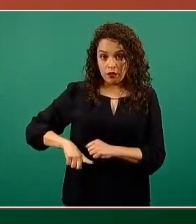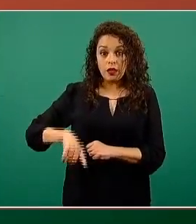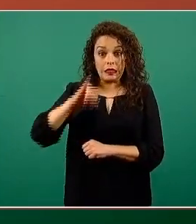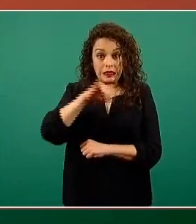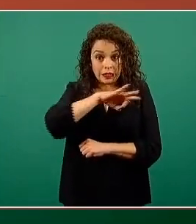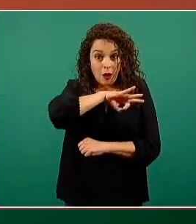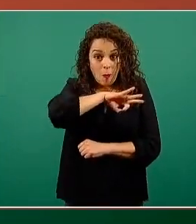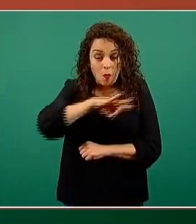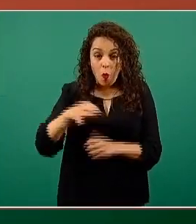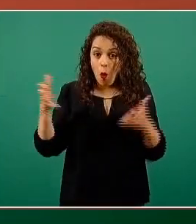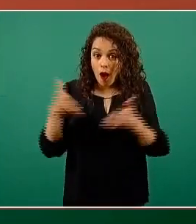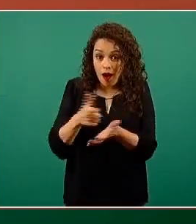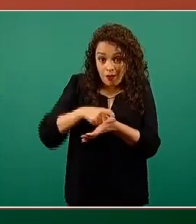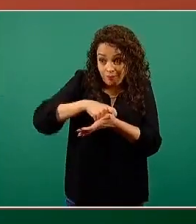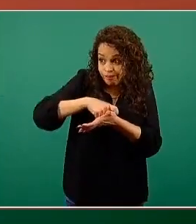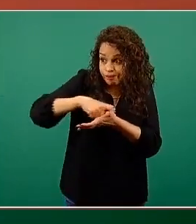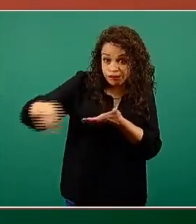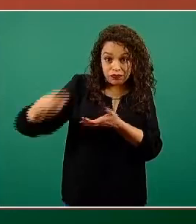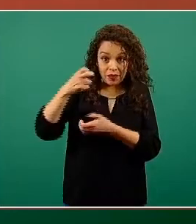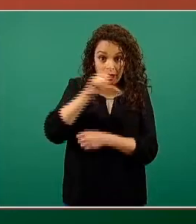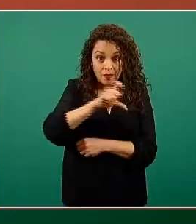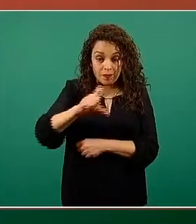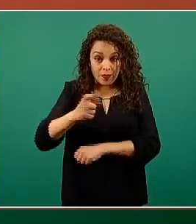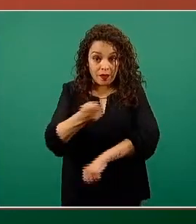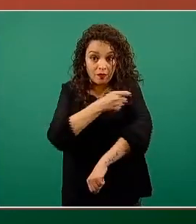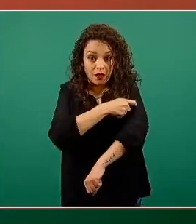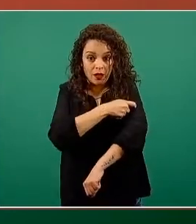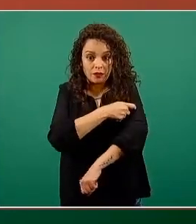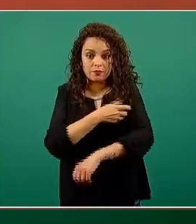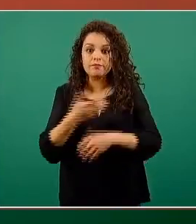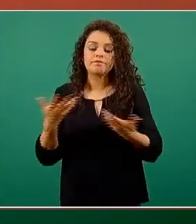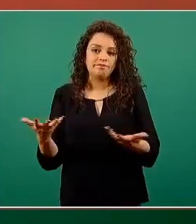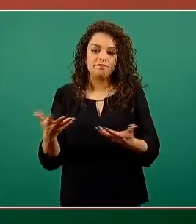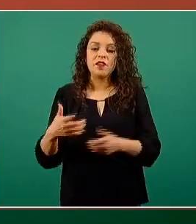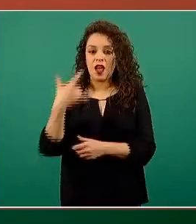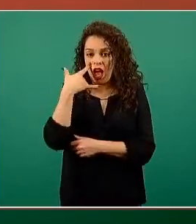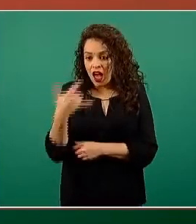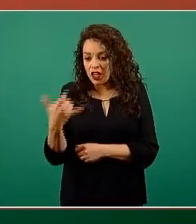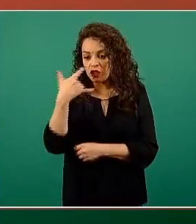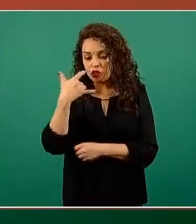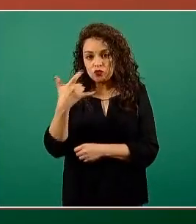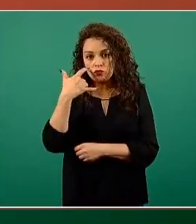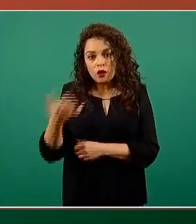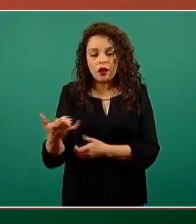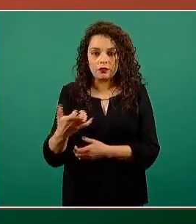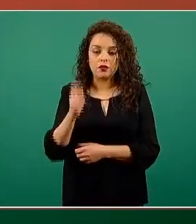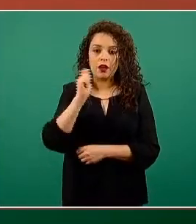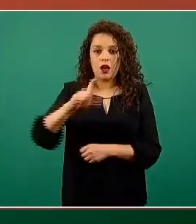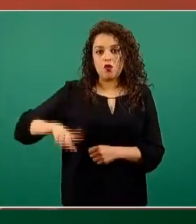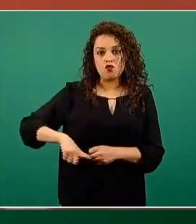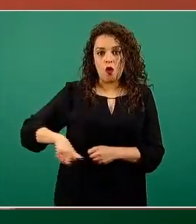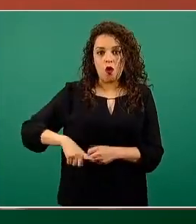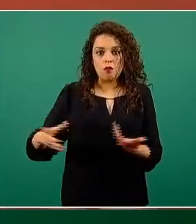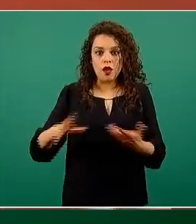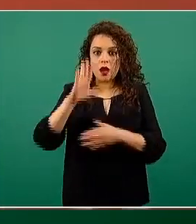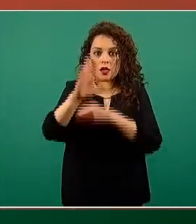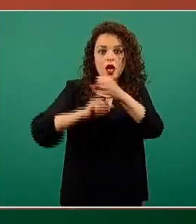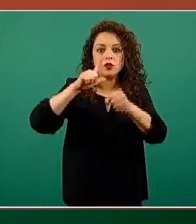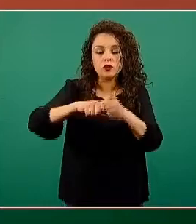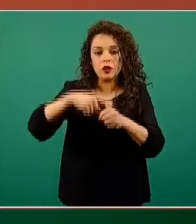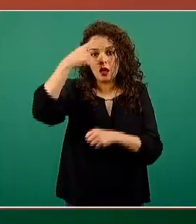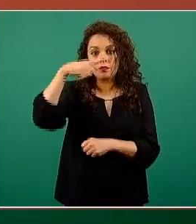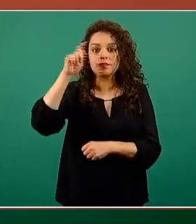posibilidad de conseguir vacunas, estaría mermando el esfuerzo del gobierno nacional por lograr una adquisición